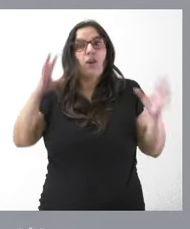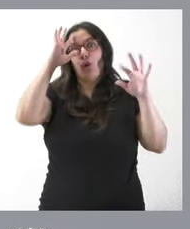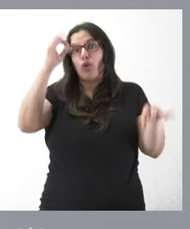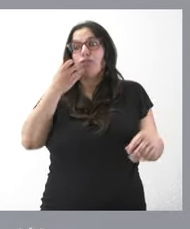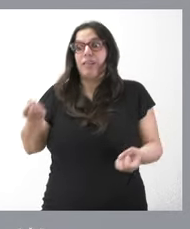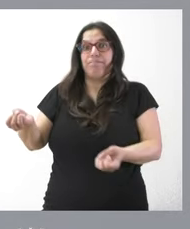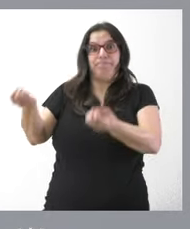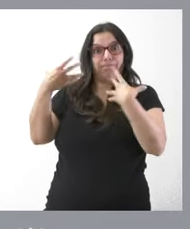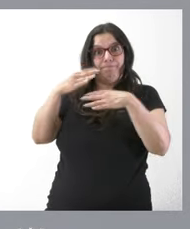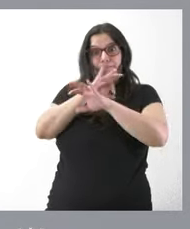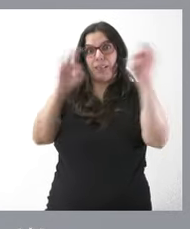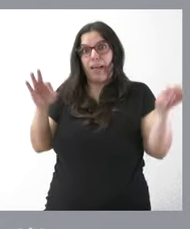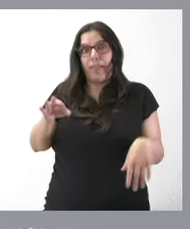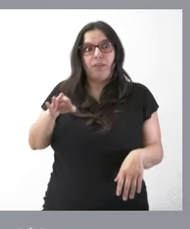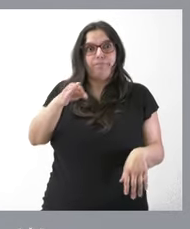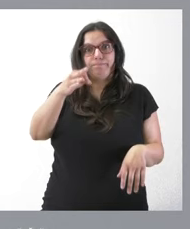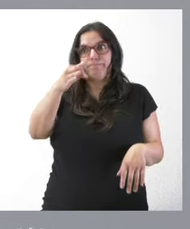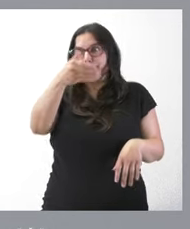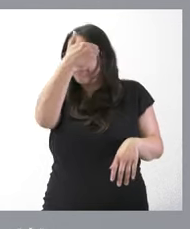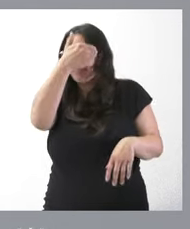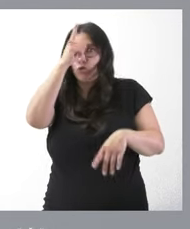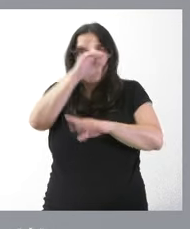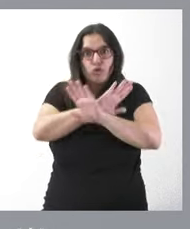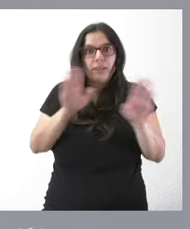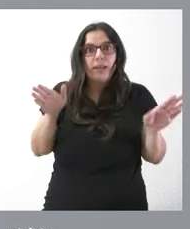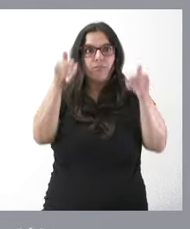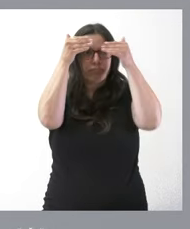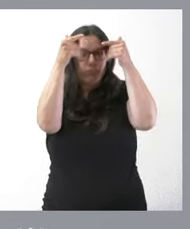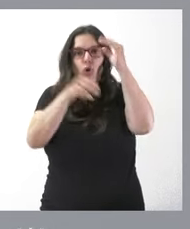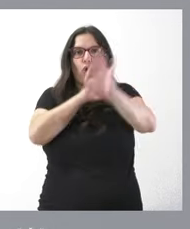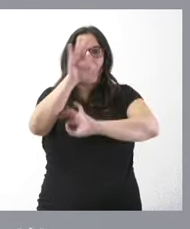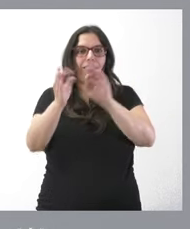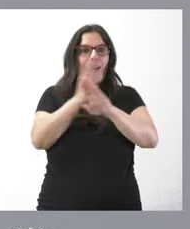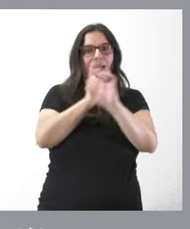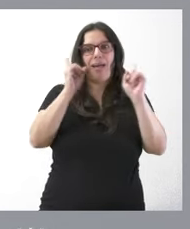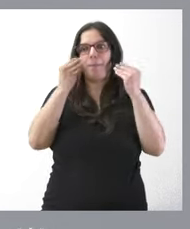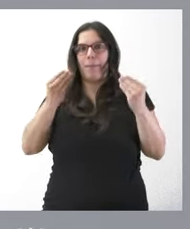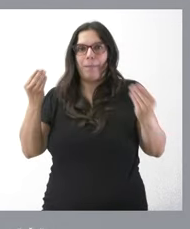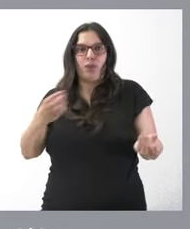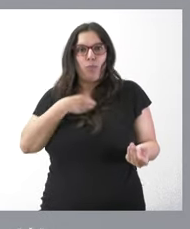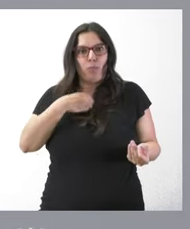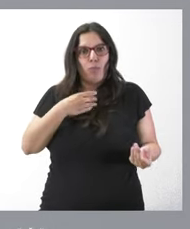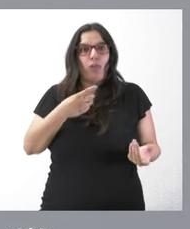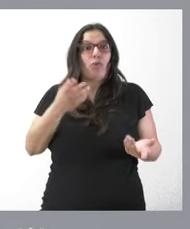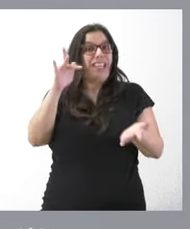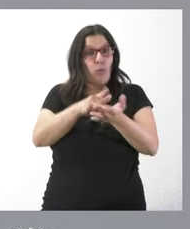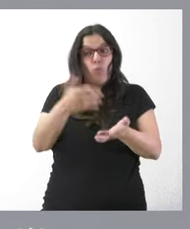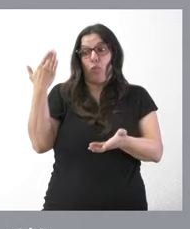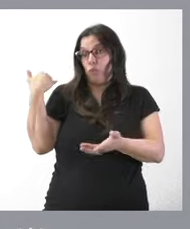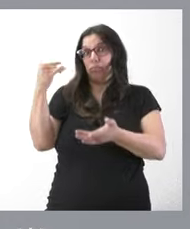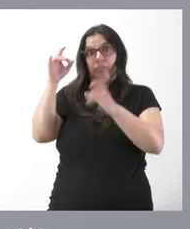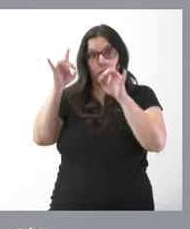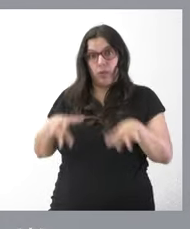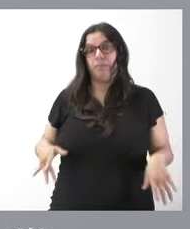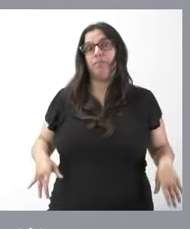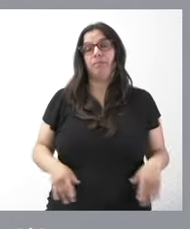hay información pues esta prestación no podrá ser organizada con el tiempo y las condiciones necesarias como ya nos ocurrió en última vez como ustedes recordarán